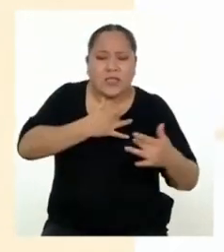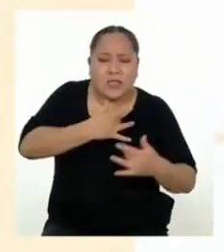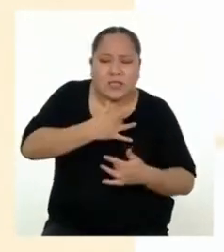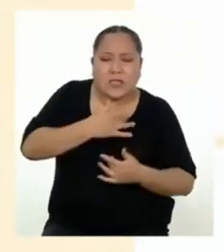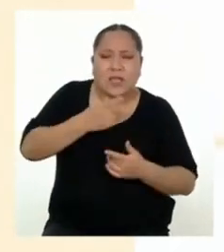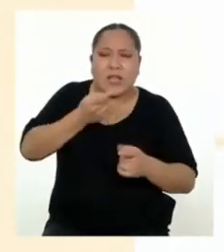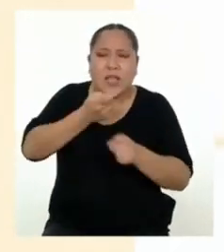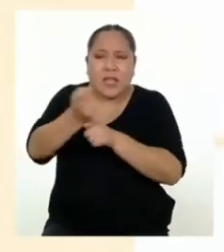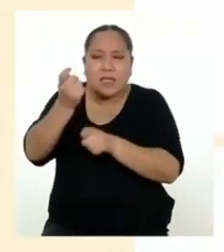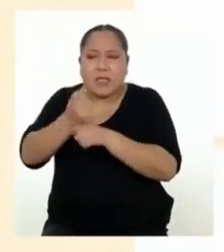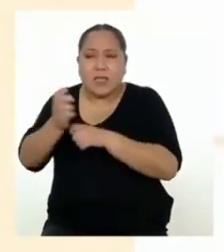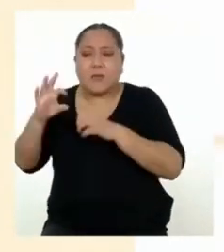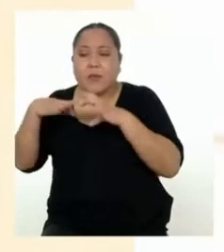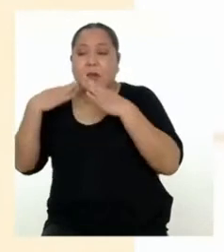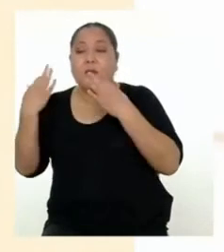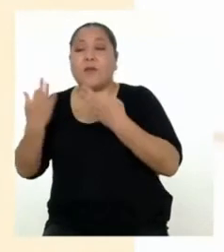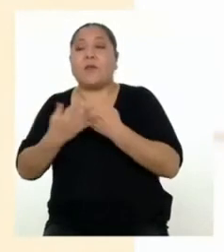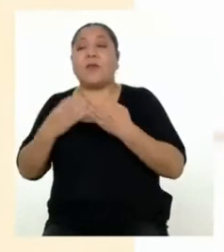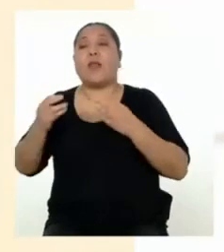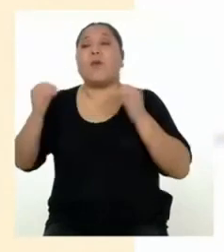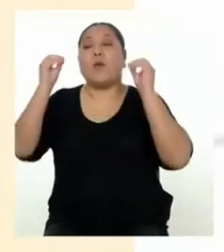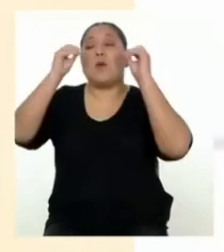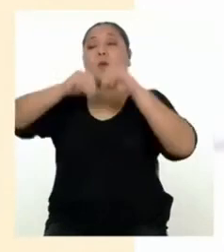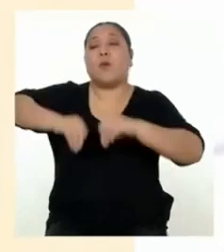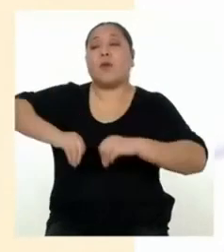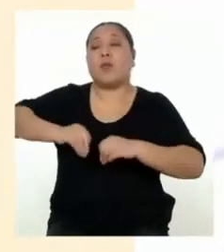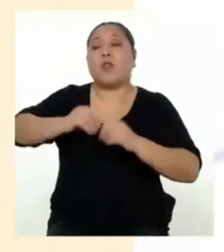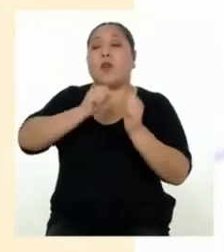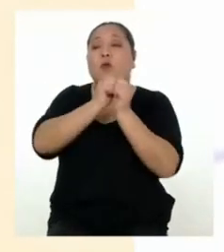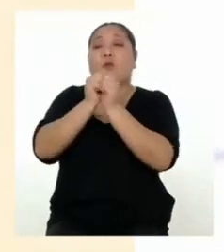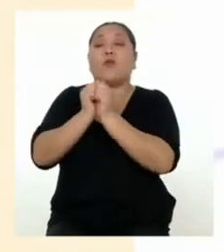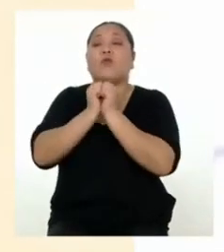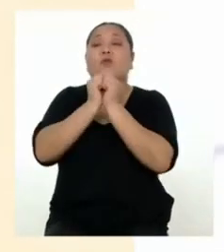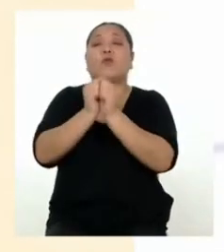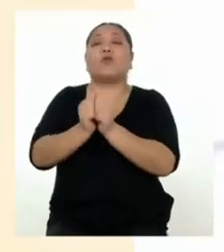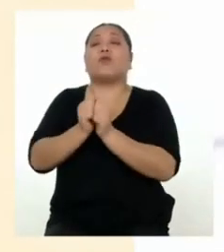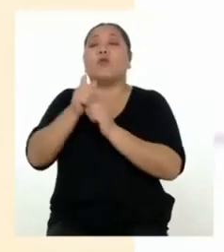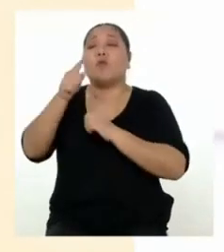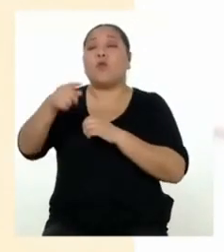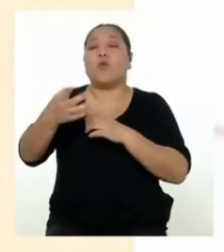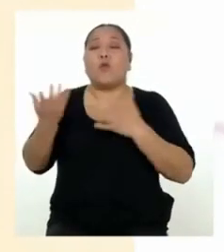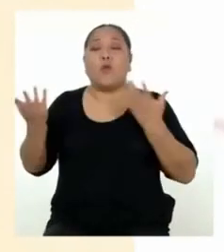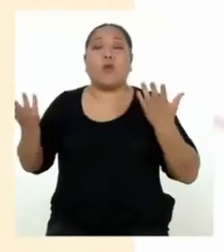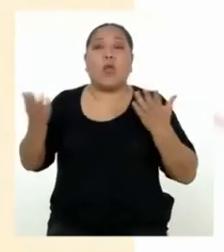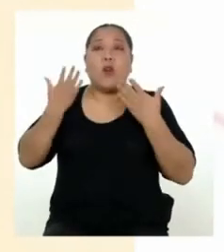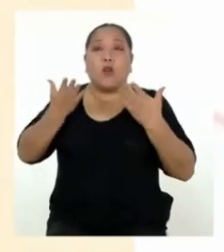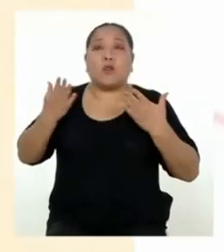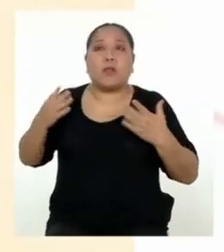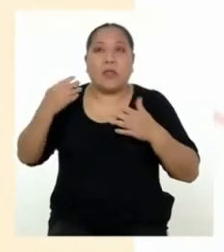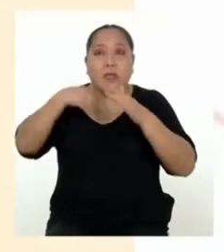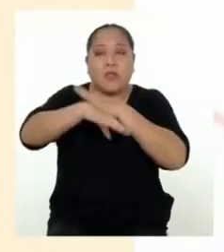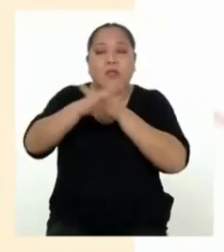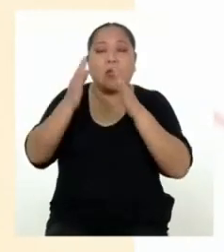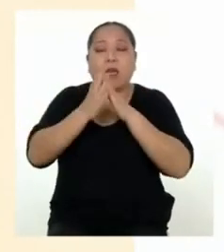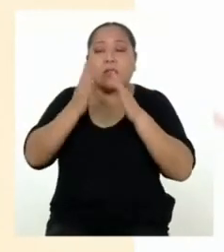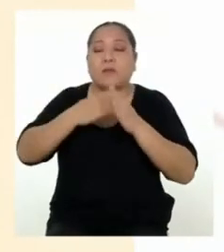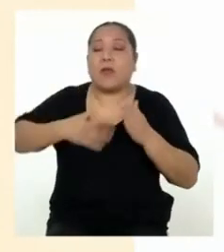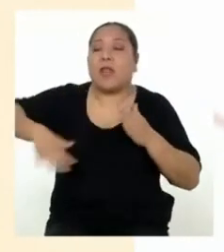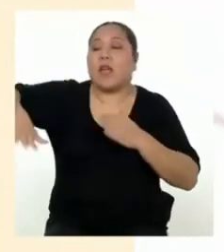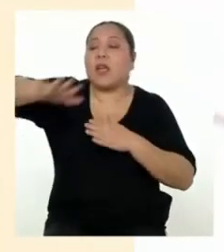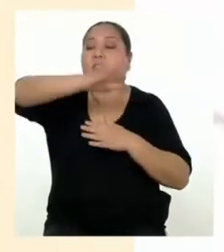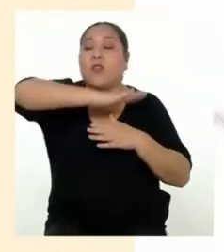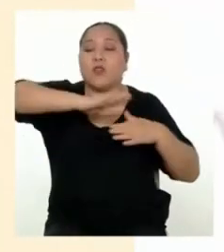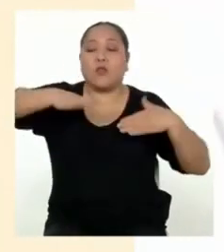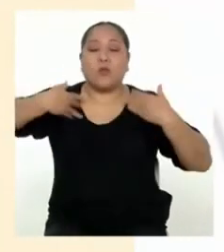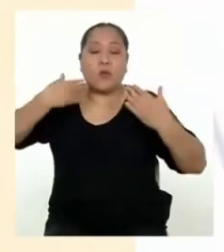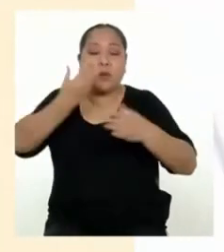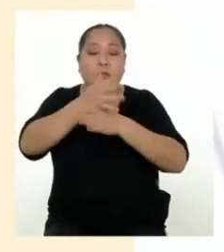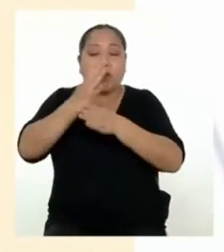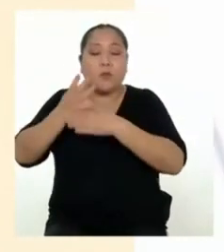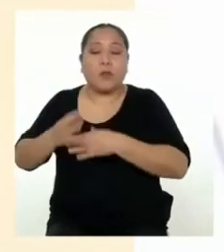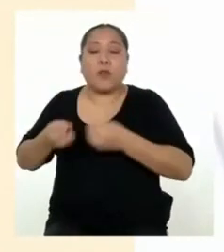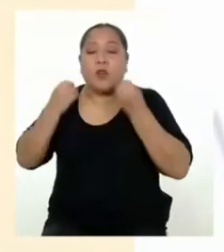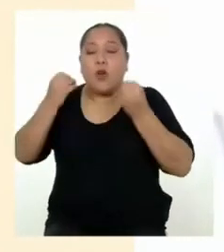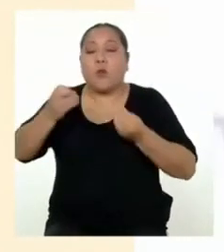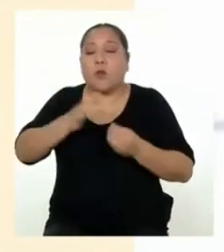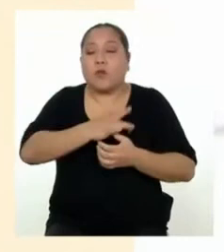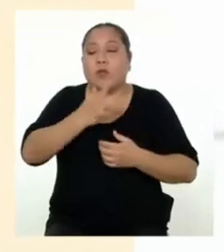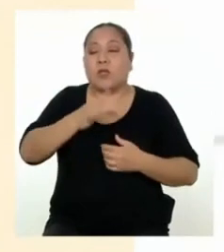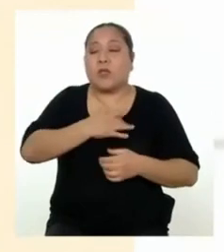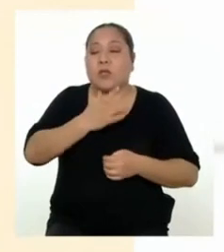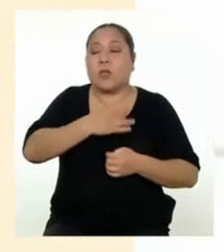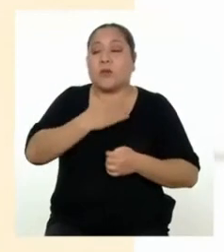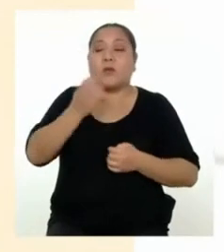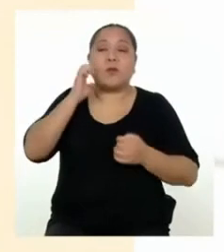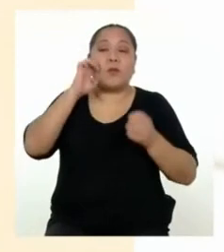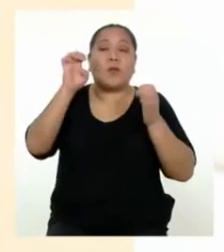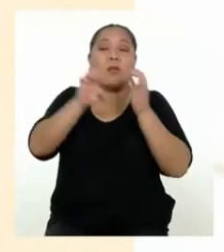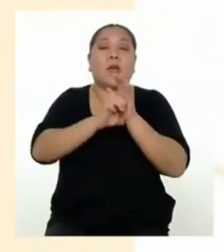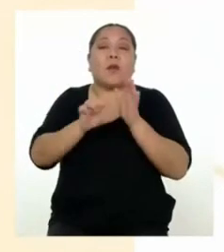relación con nuestra familia. Podemos crear juntos una dinámica en casa para que todas y todos podamos compartir cómo nos sentimos.